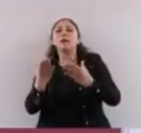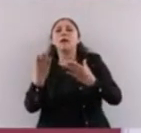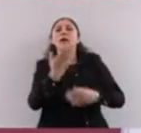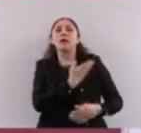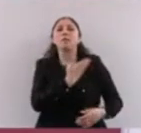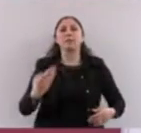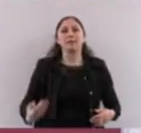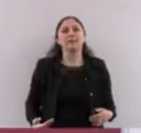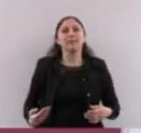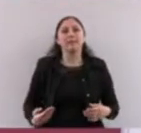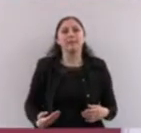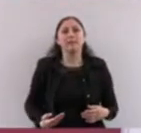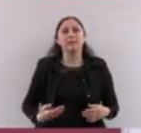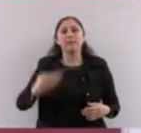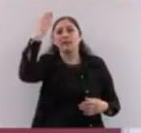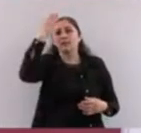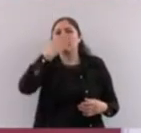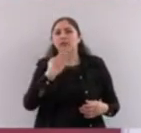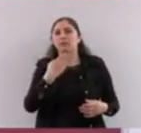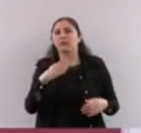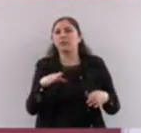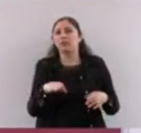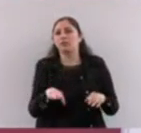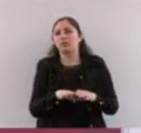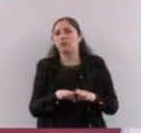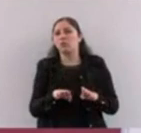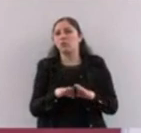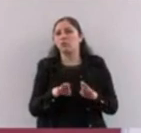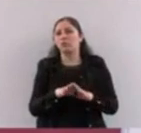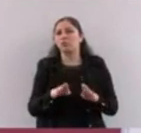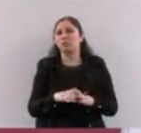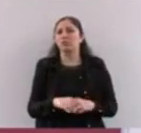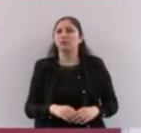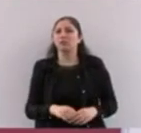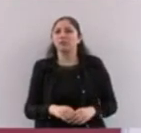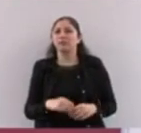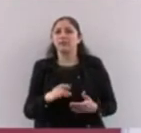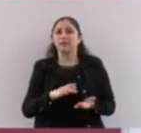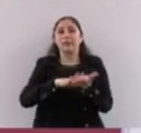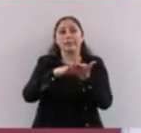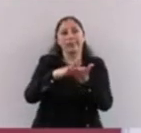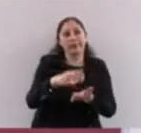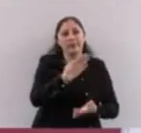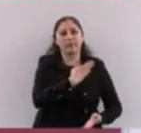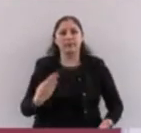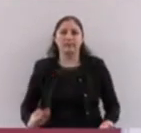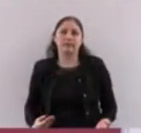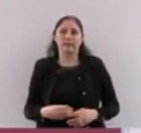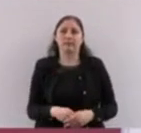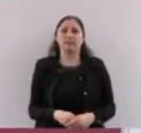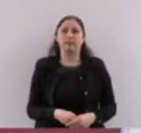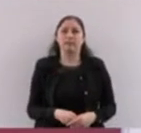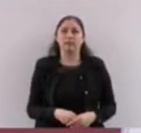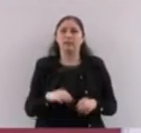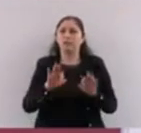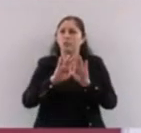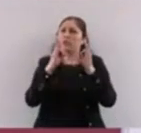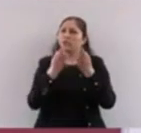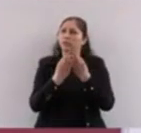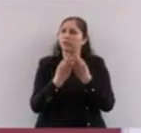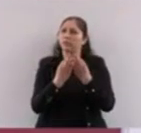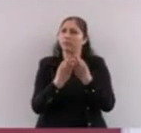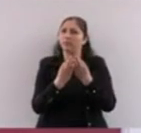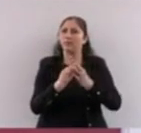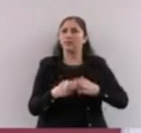que sepa que no está solo. Les voy a dar un tip. Creo que una manera de apoyar es una manera muy sencilla. Estar